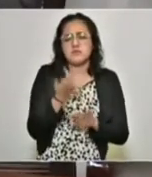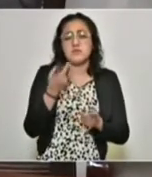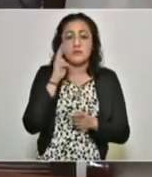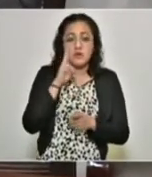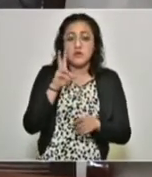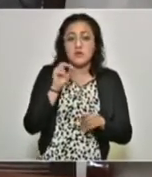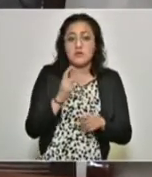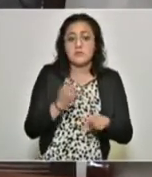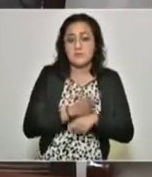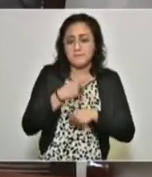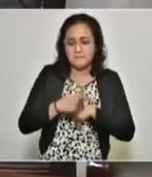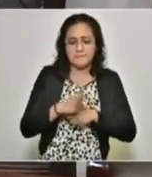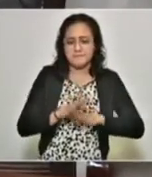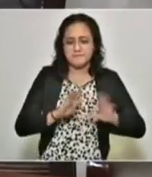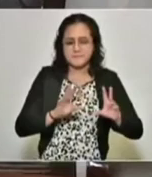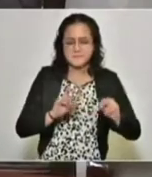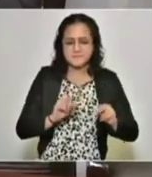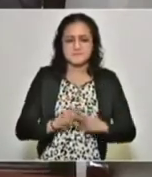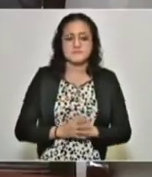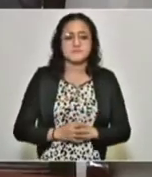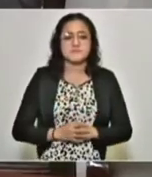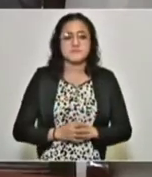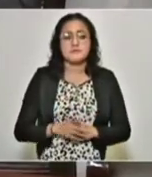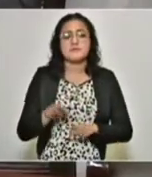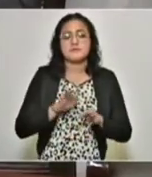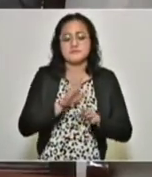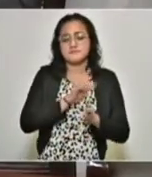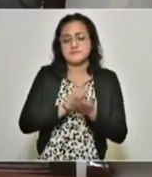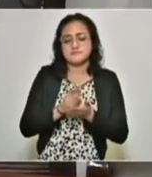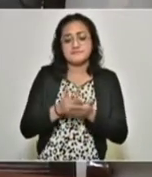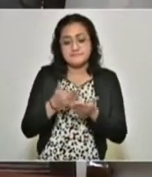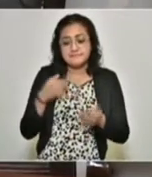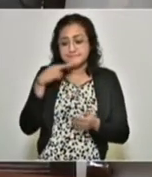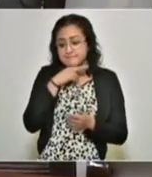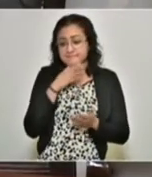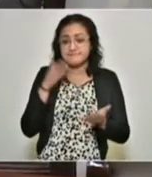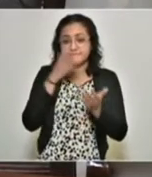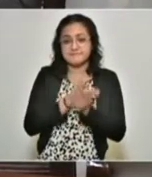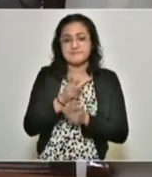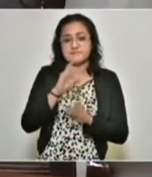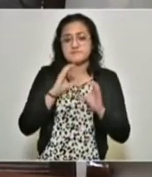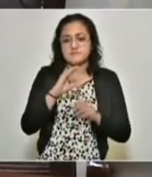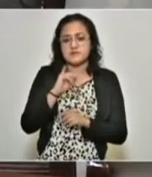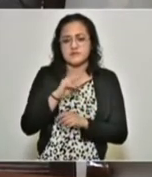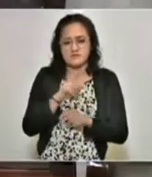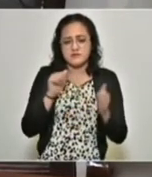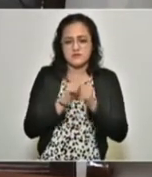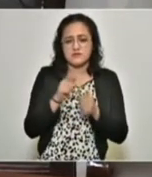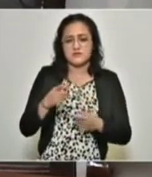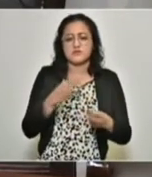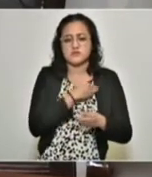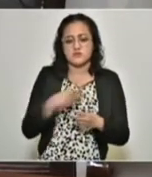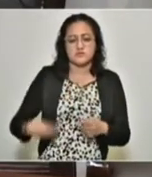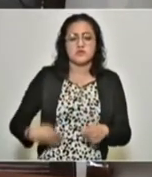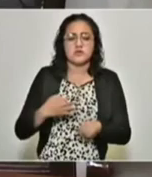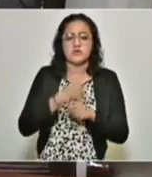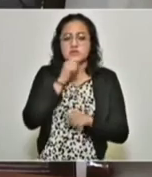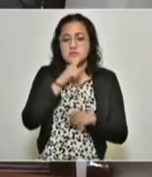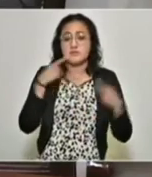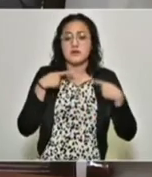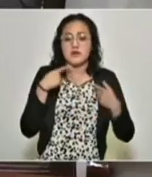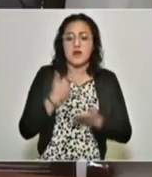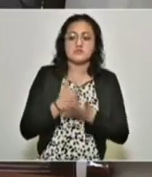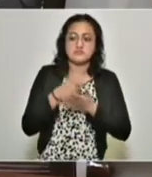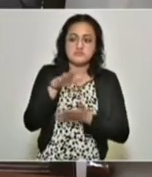los caminos. Trabajaron muy activamente de Protección Civil del Estado con el municipio y voluntarios de la zona.